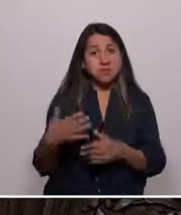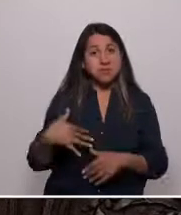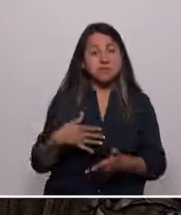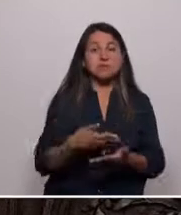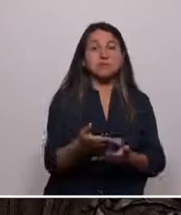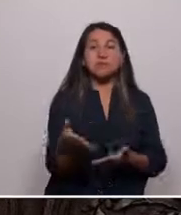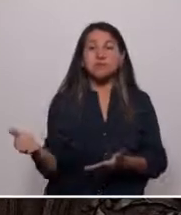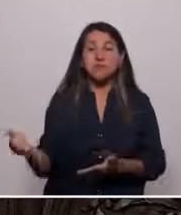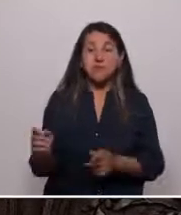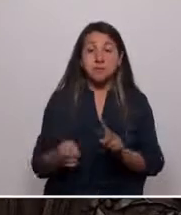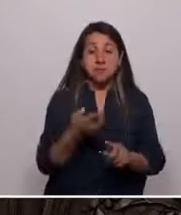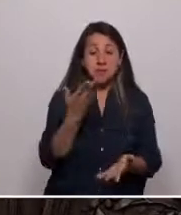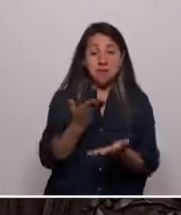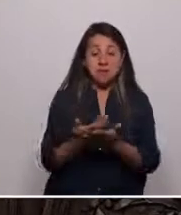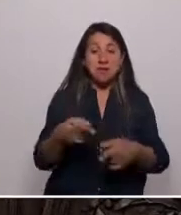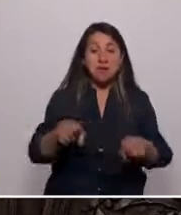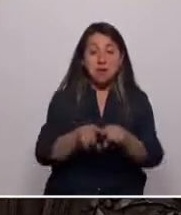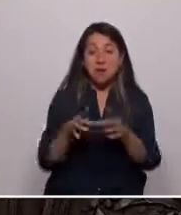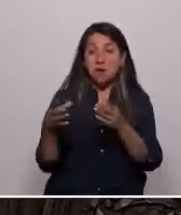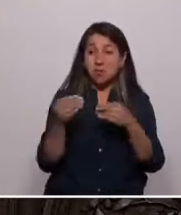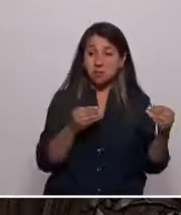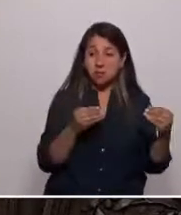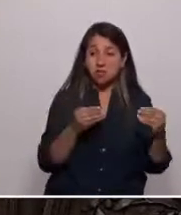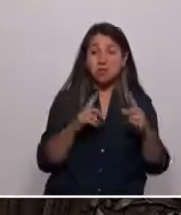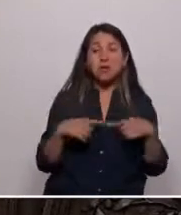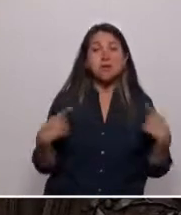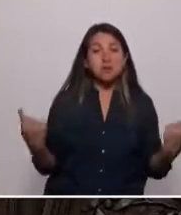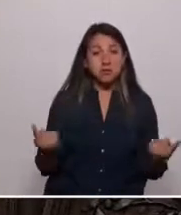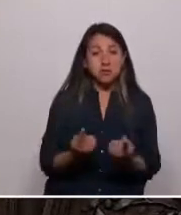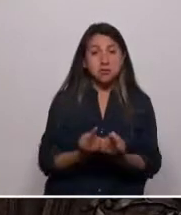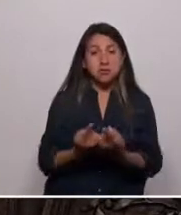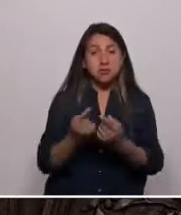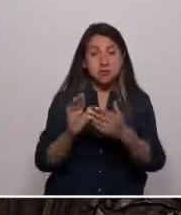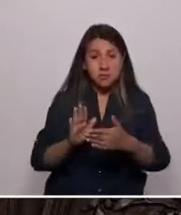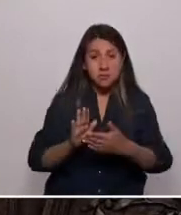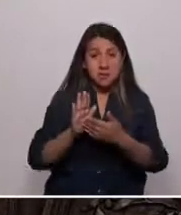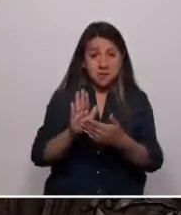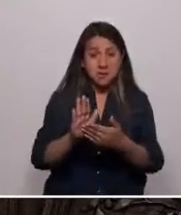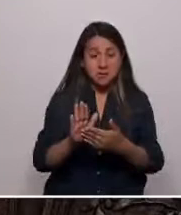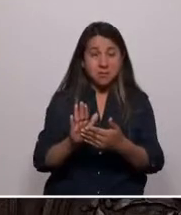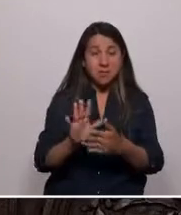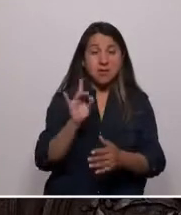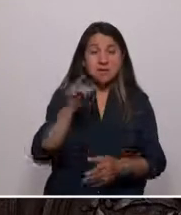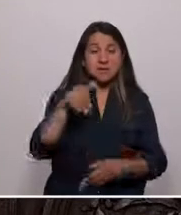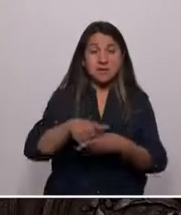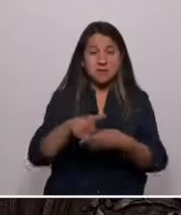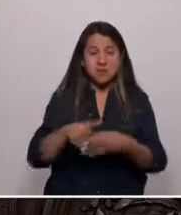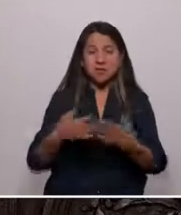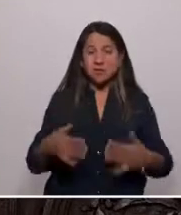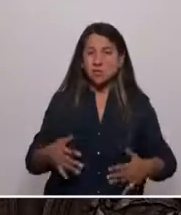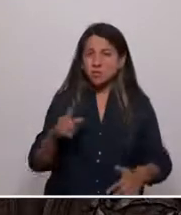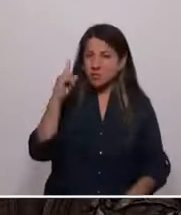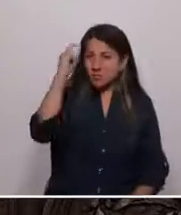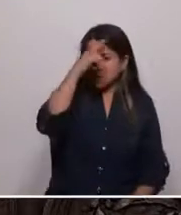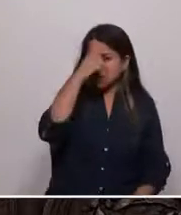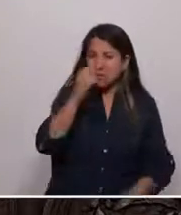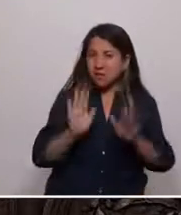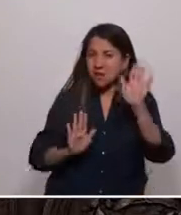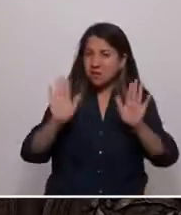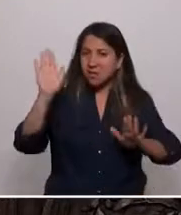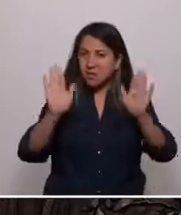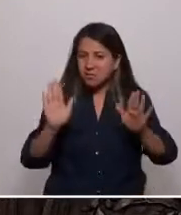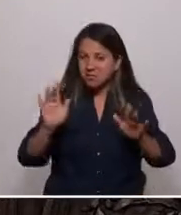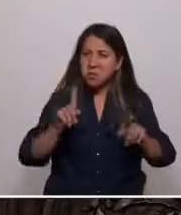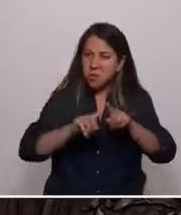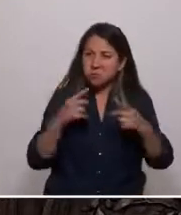Esta es la primera vez que al igual que muchas y muchas de nosotros me presentaba a una elección y sabía que era difícil. Pero asumí el desafío